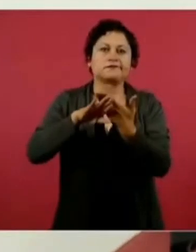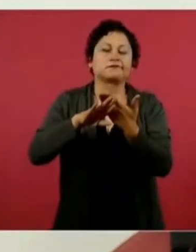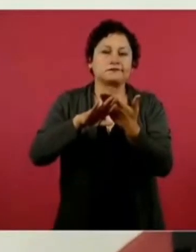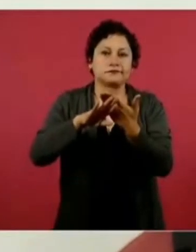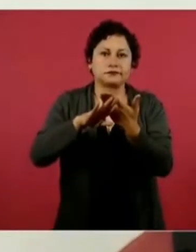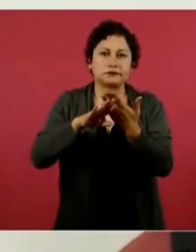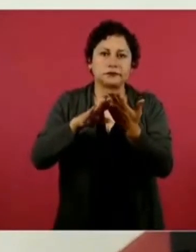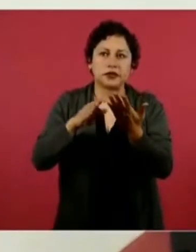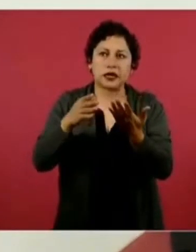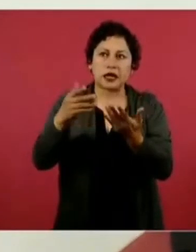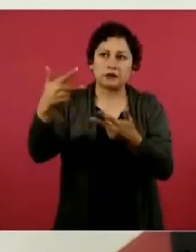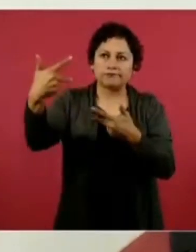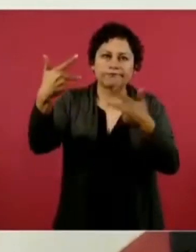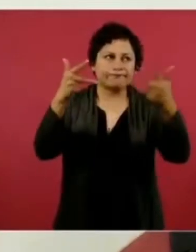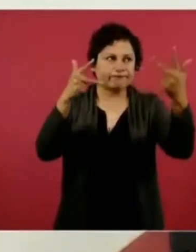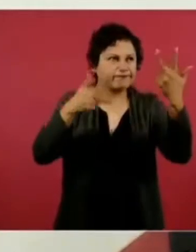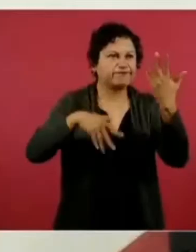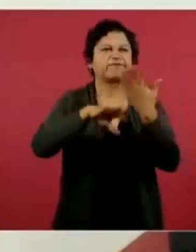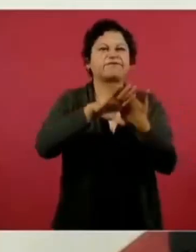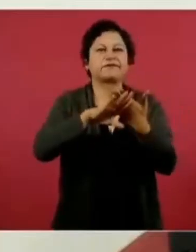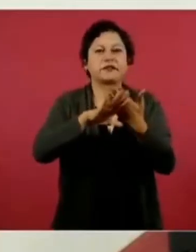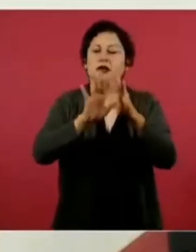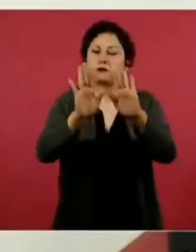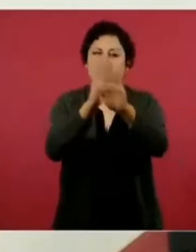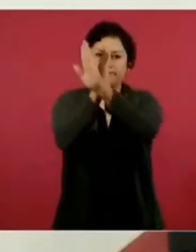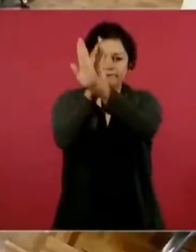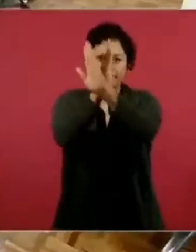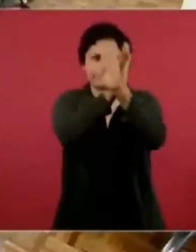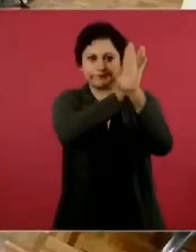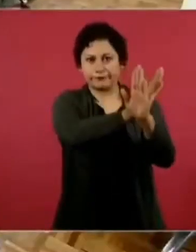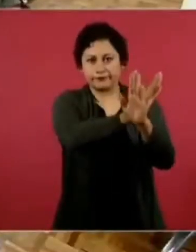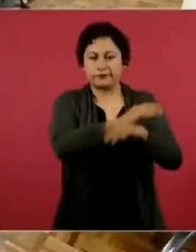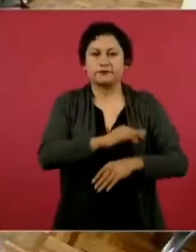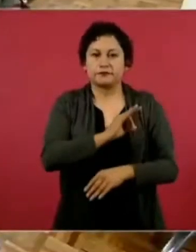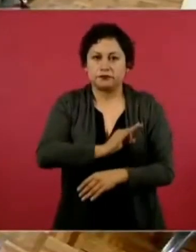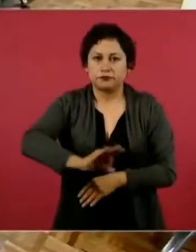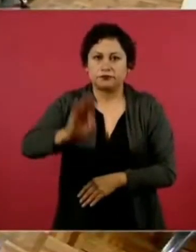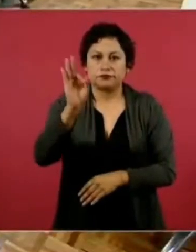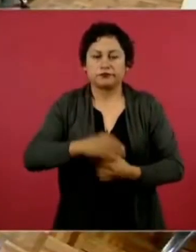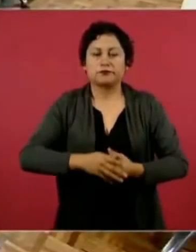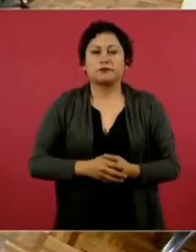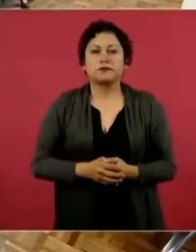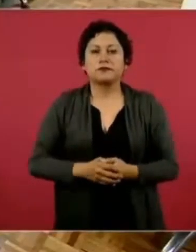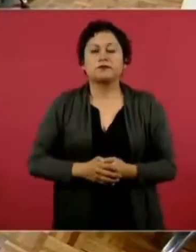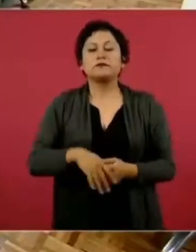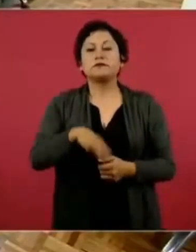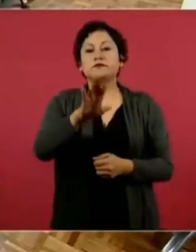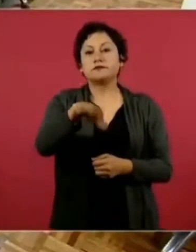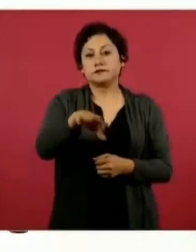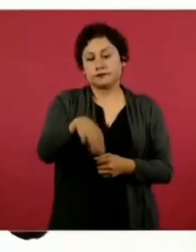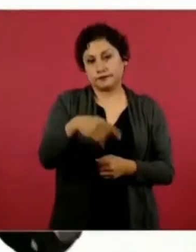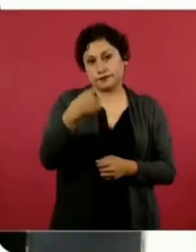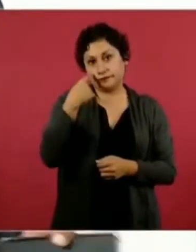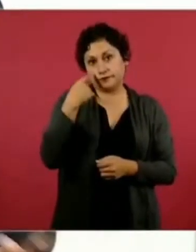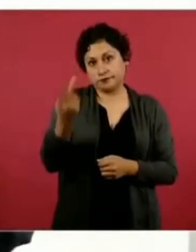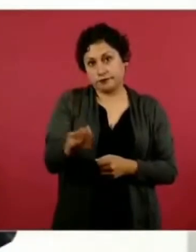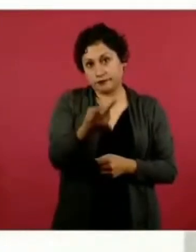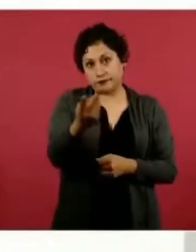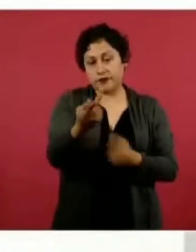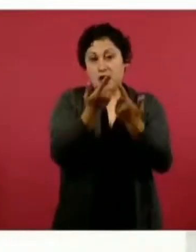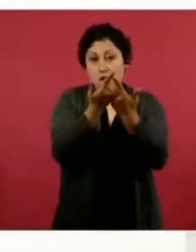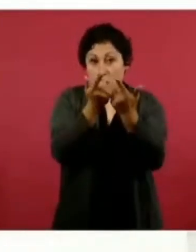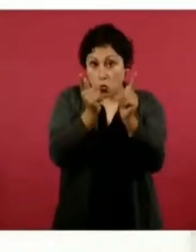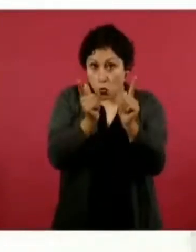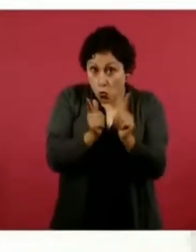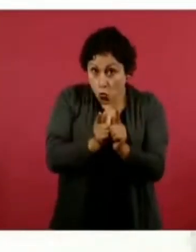de los drones cuando se lleguen a presentar. ¿Hay algún grupo, serían grupos de Michoacán o el